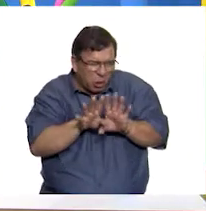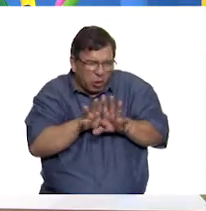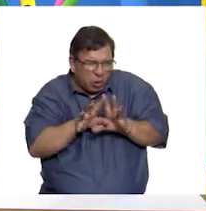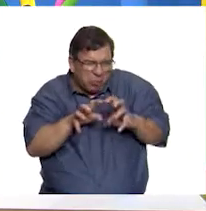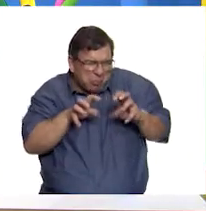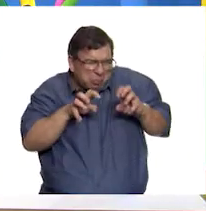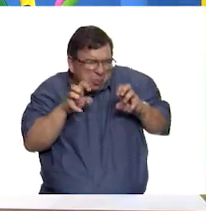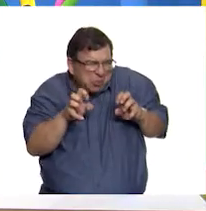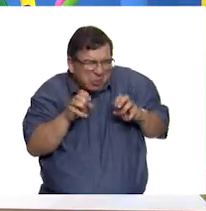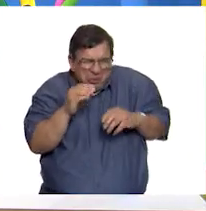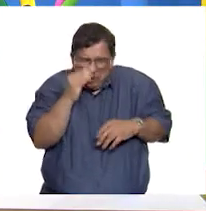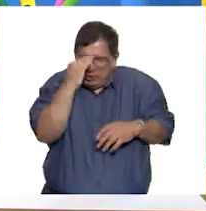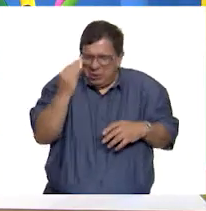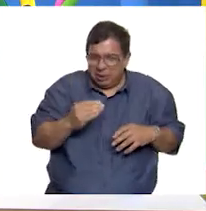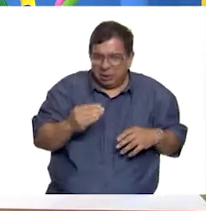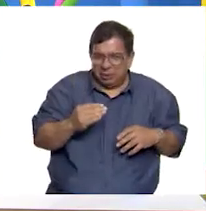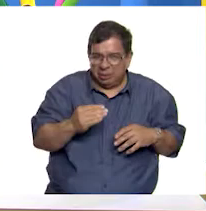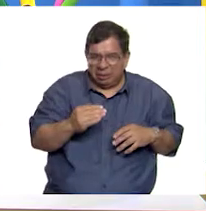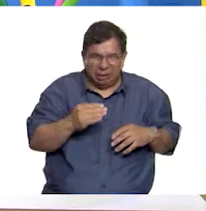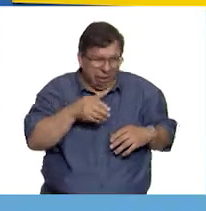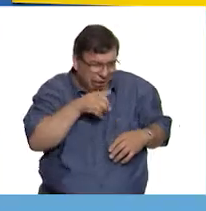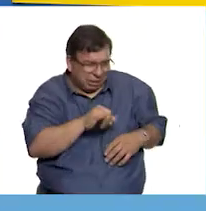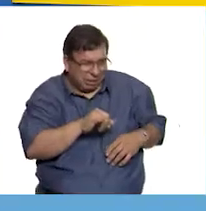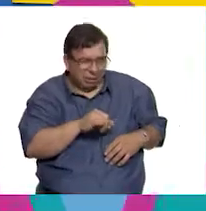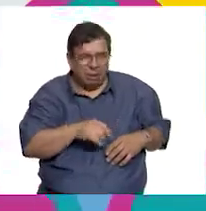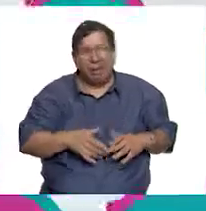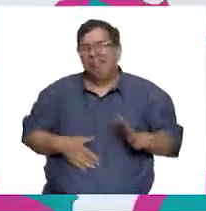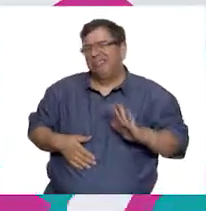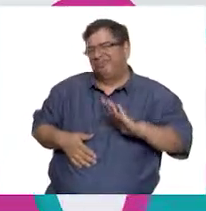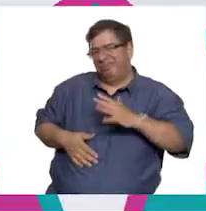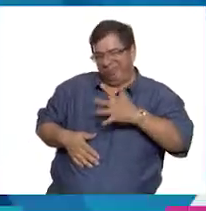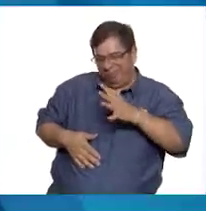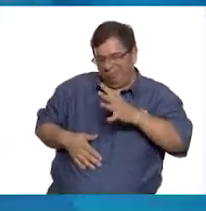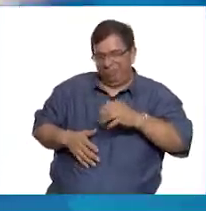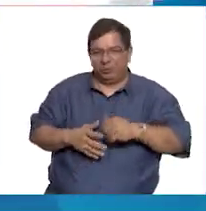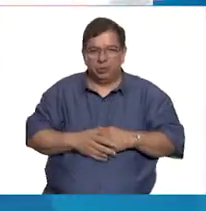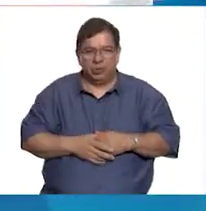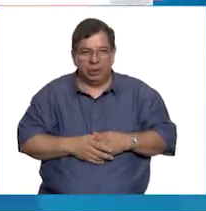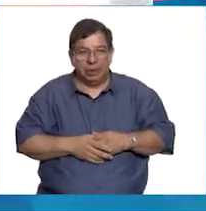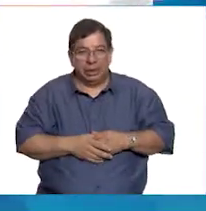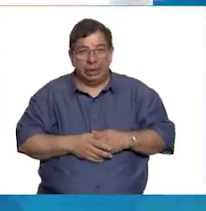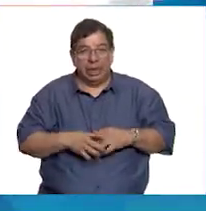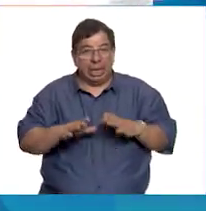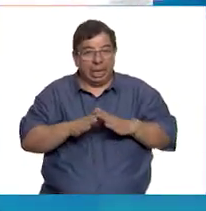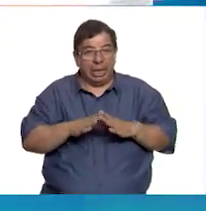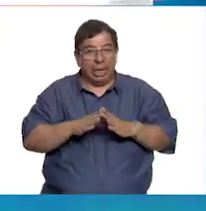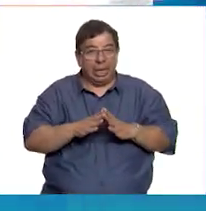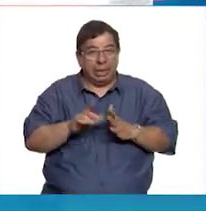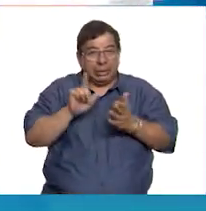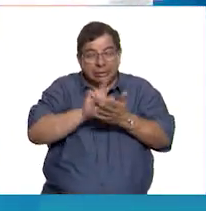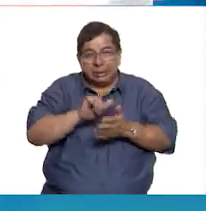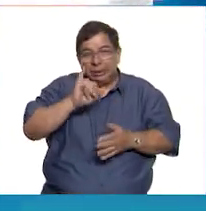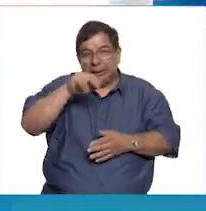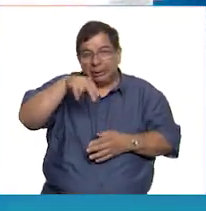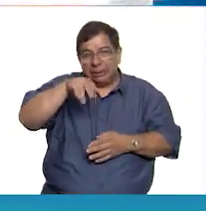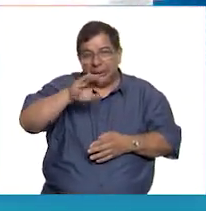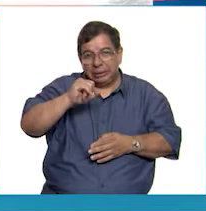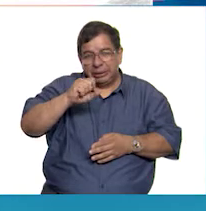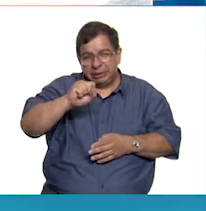tética y terrible. ¿Fue así? Más o menos. La Inquisición, como tal, se fundó en la